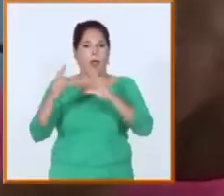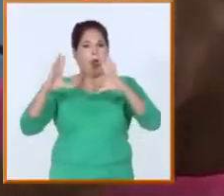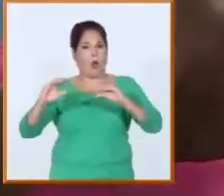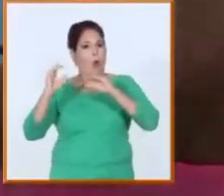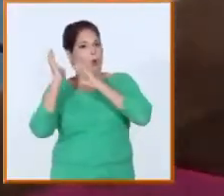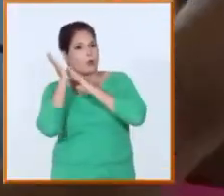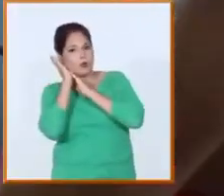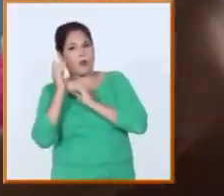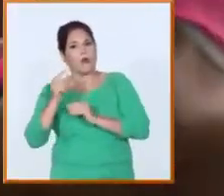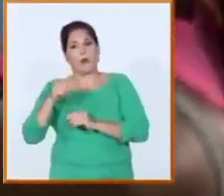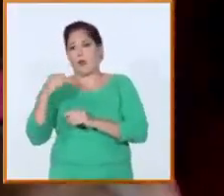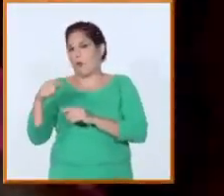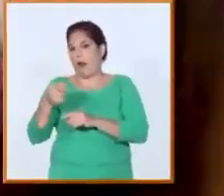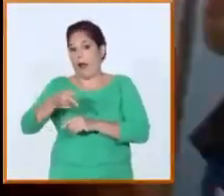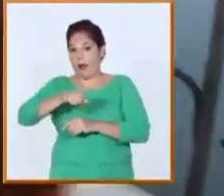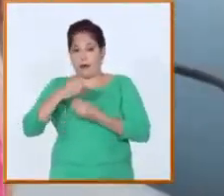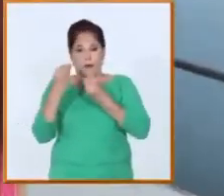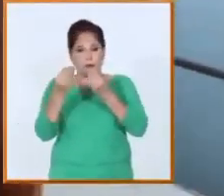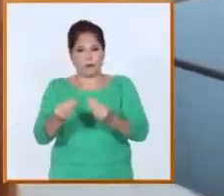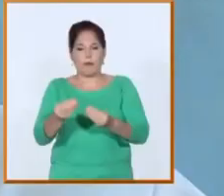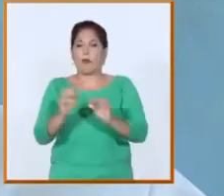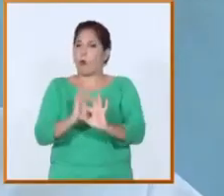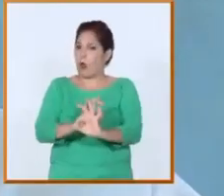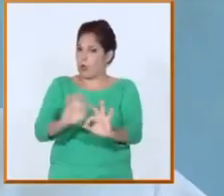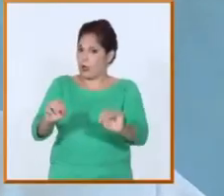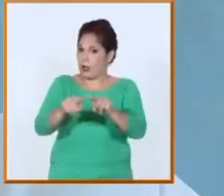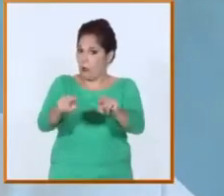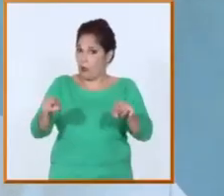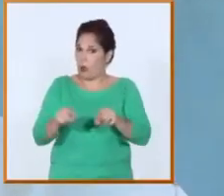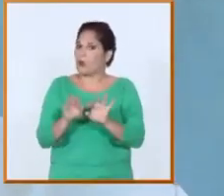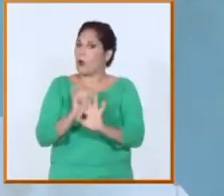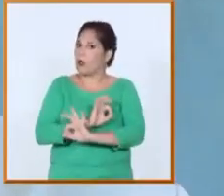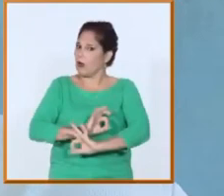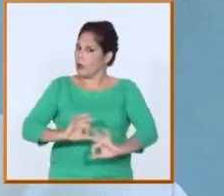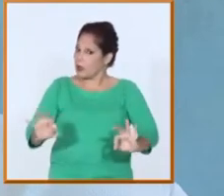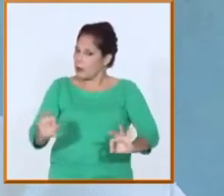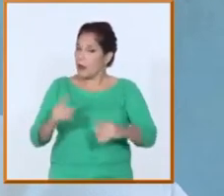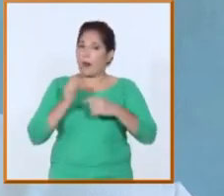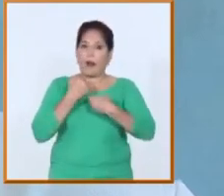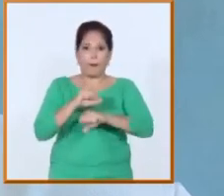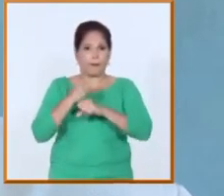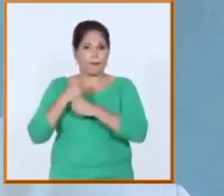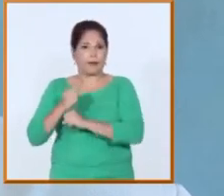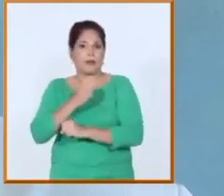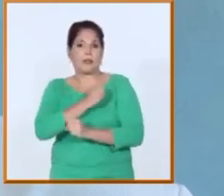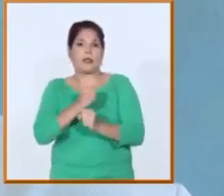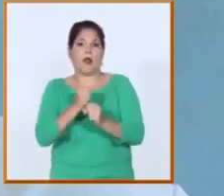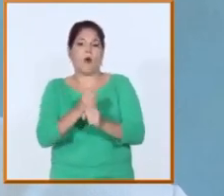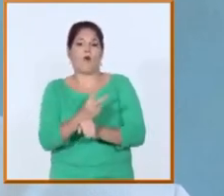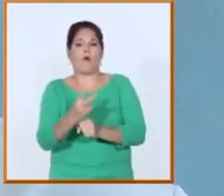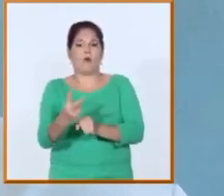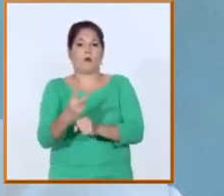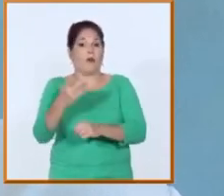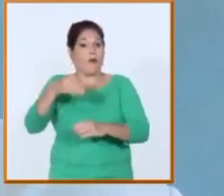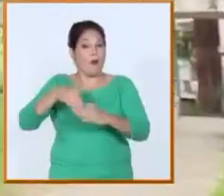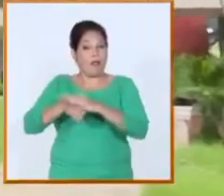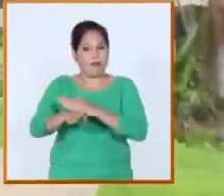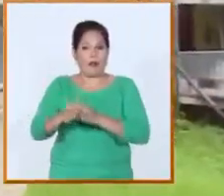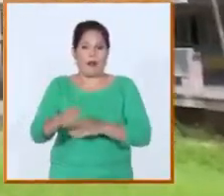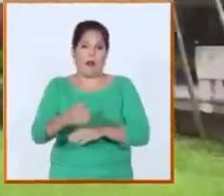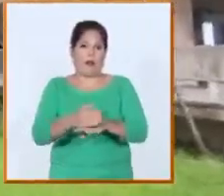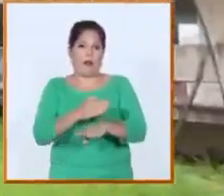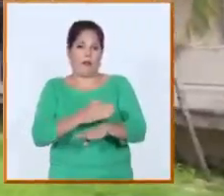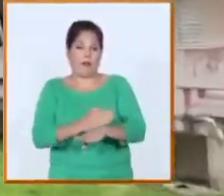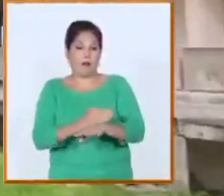entregaron el cuarto limpio organizado porque se hizo una labor de un trabajo voluntario antes de que entráramos los estudiantes a la residencia